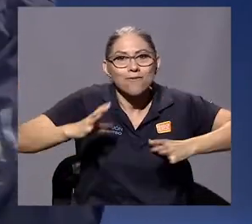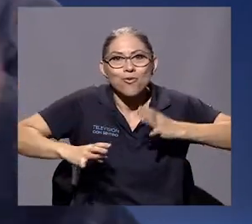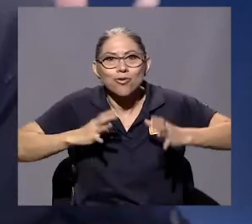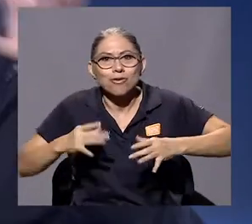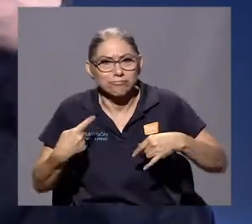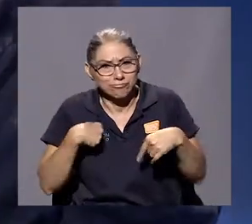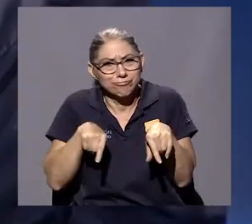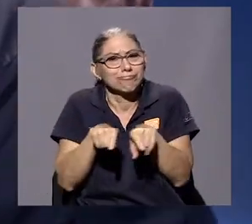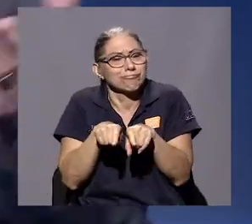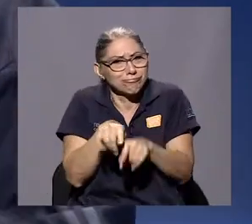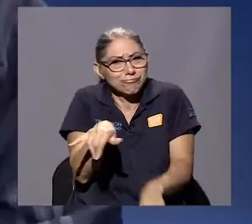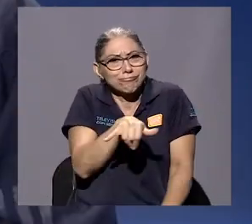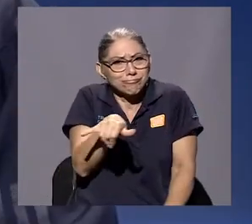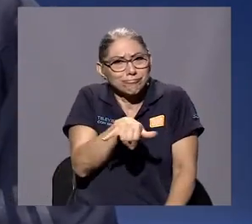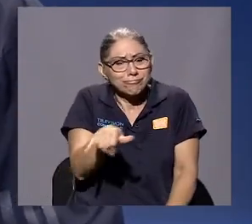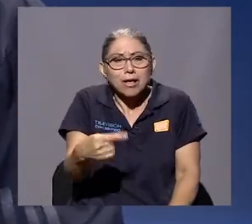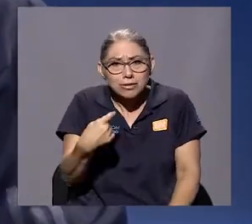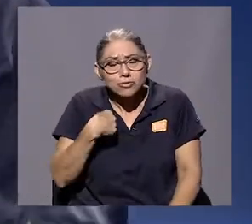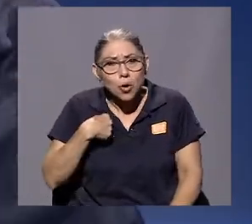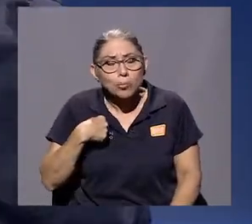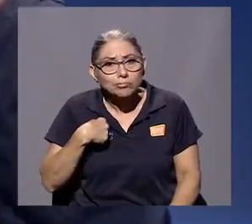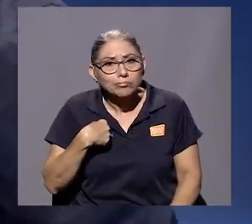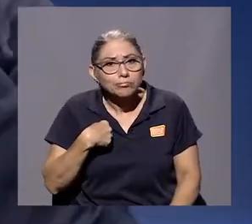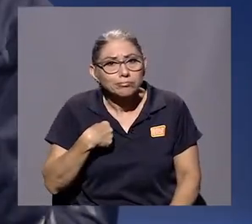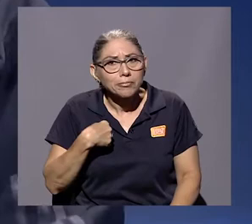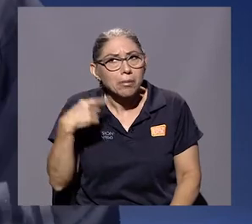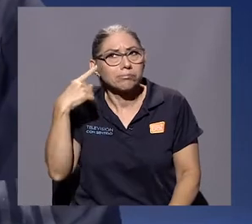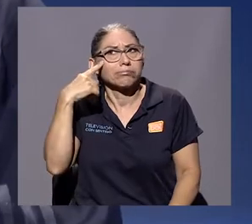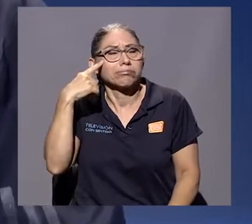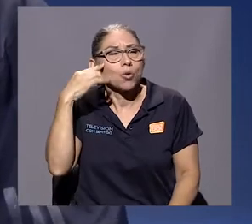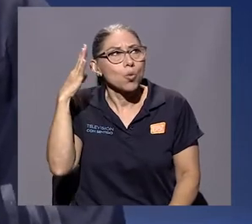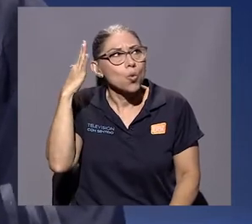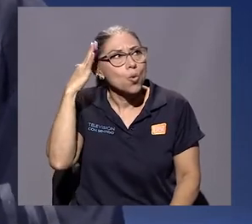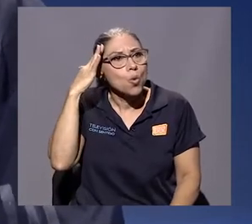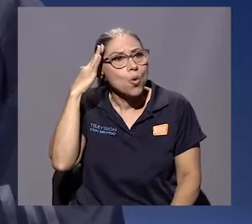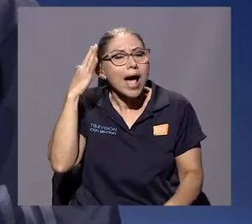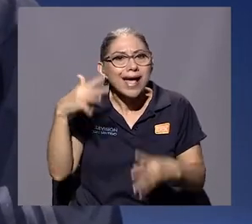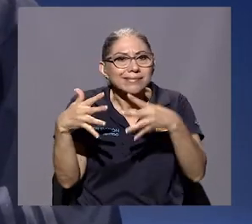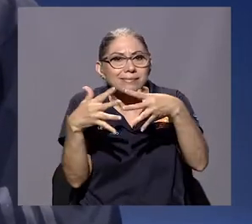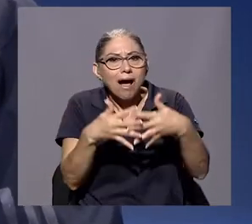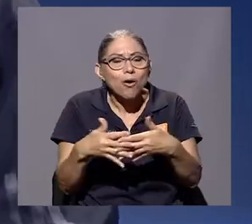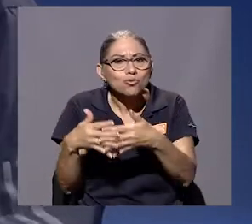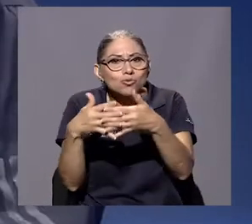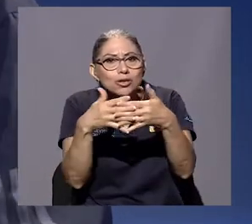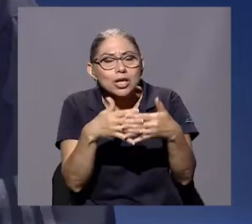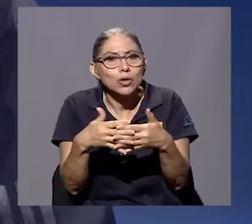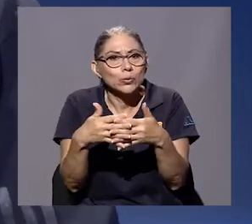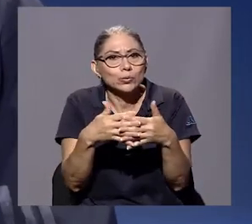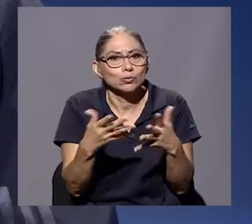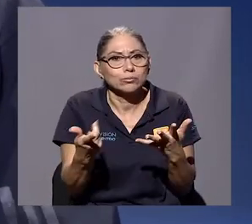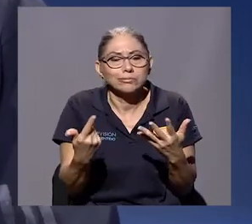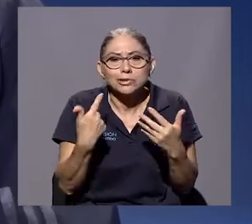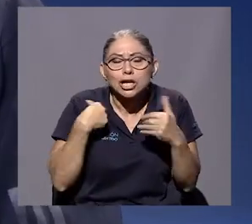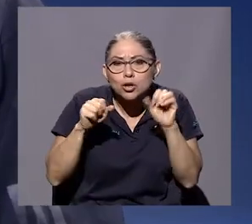yo estaba... Yo tenía una visión de los Estados Unidos y de lo que ya yo podía